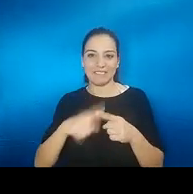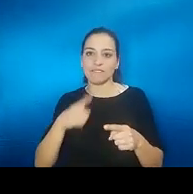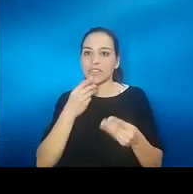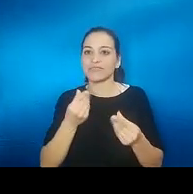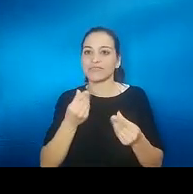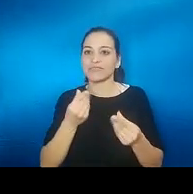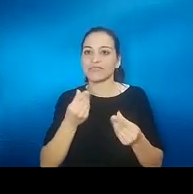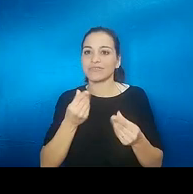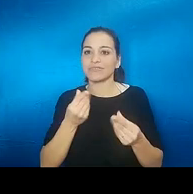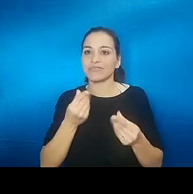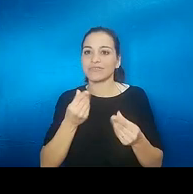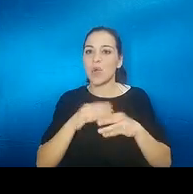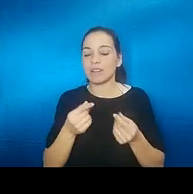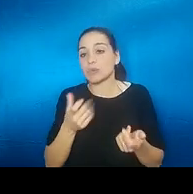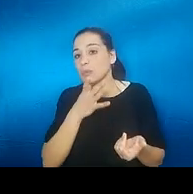otro tipo de cosas